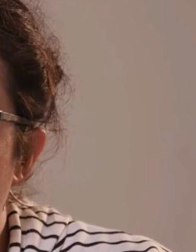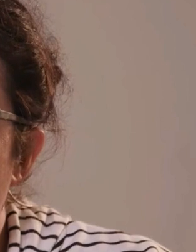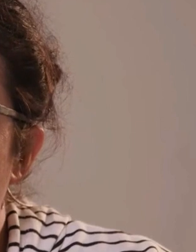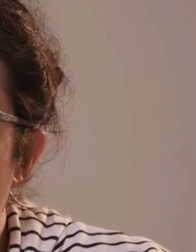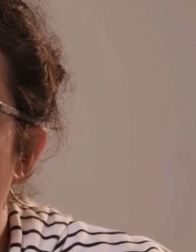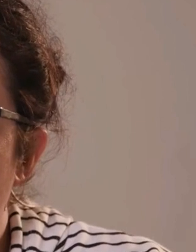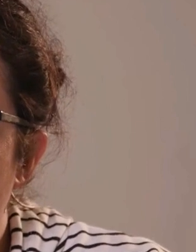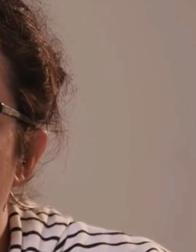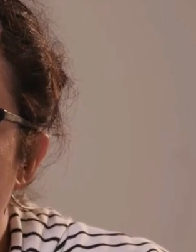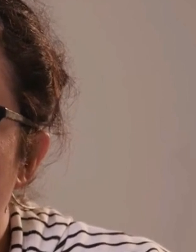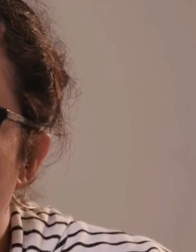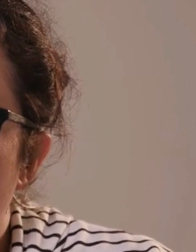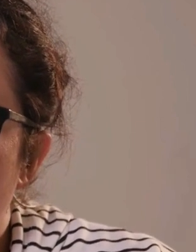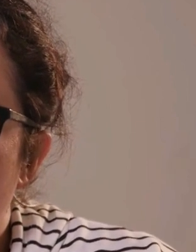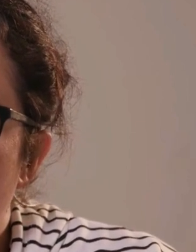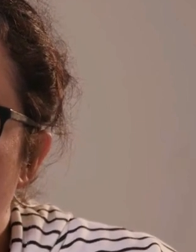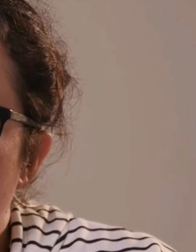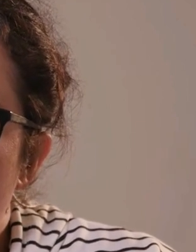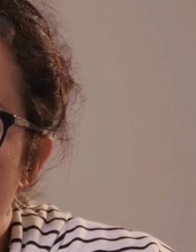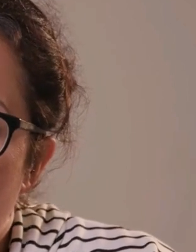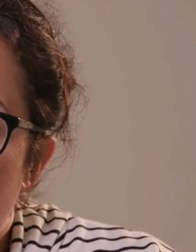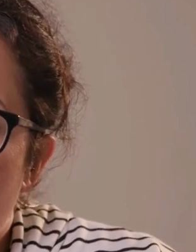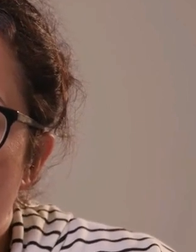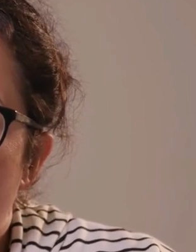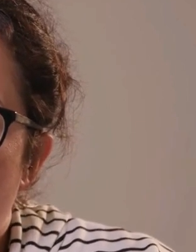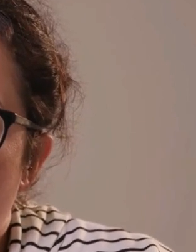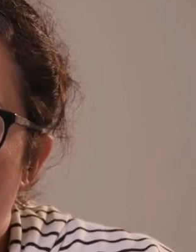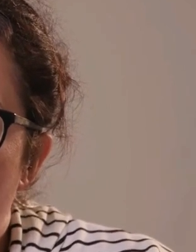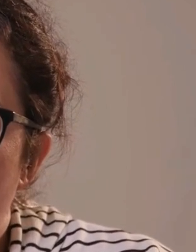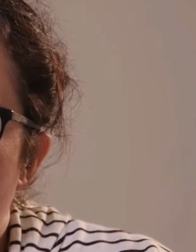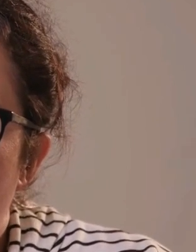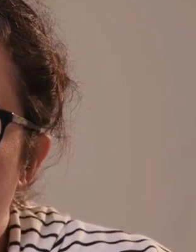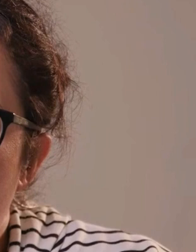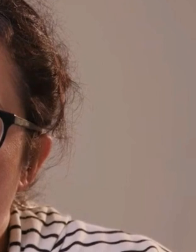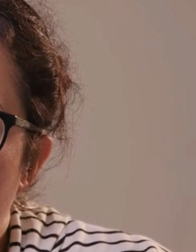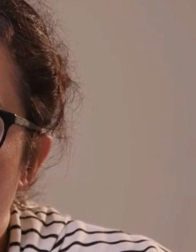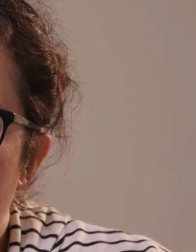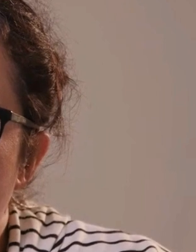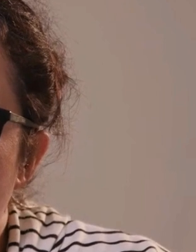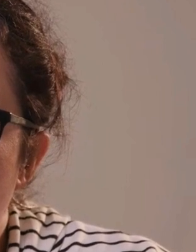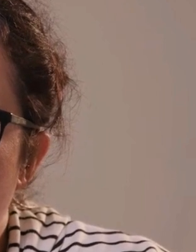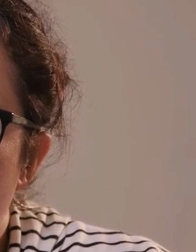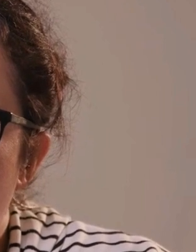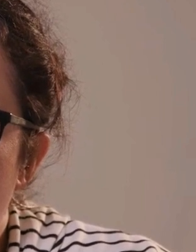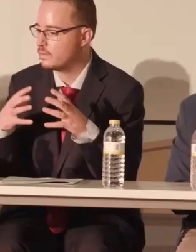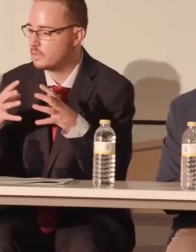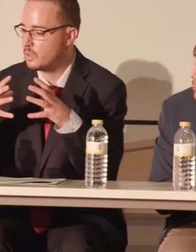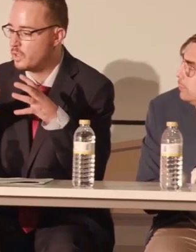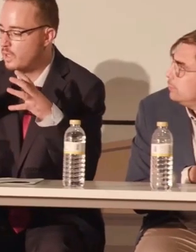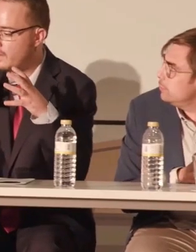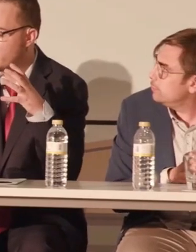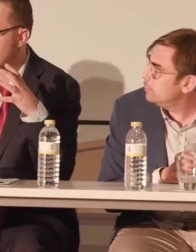tener oportunidad de participación en sus entidades, en sus organizaciones, en sus federaciones y es un paso más.